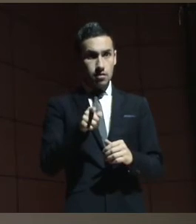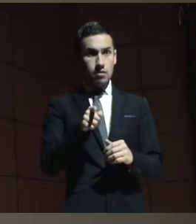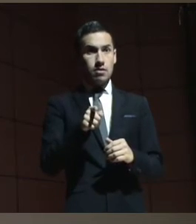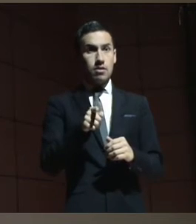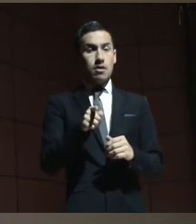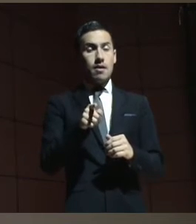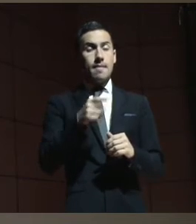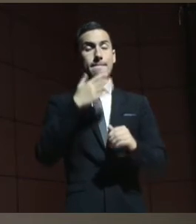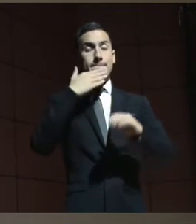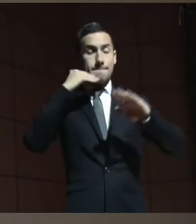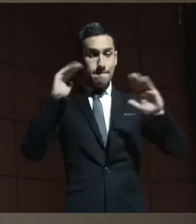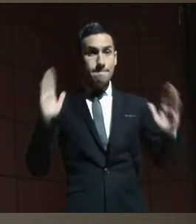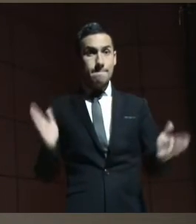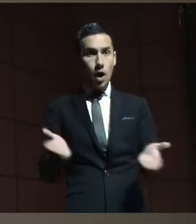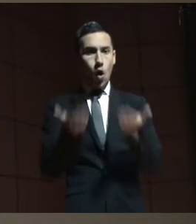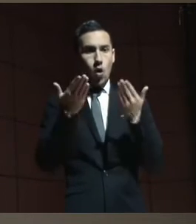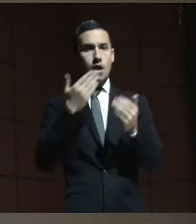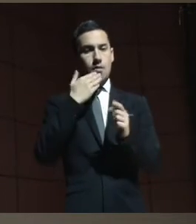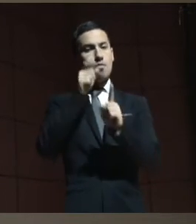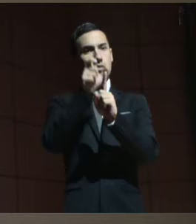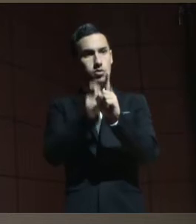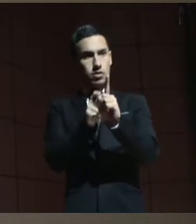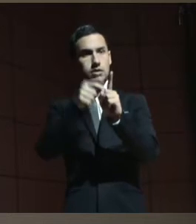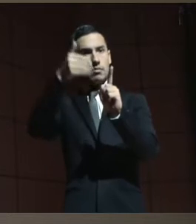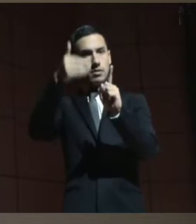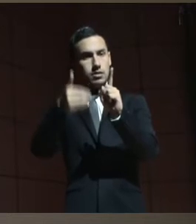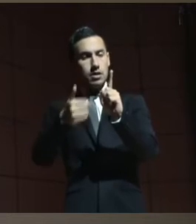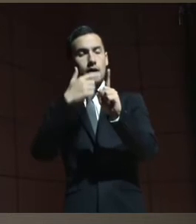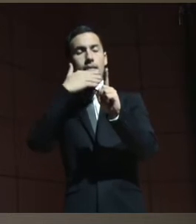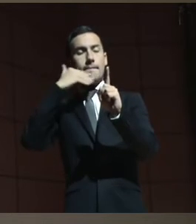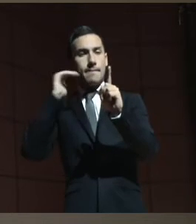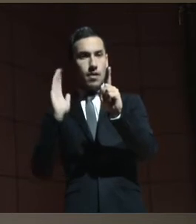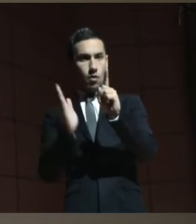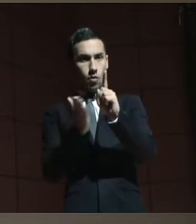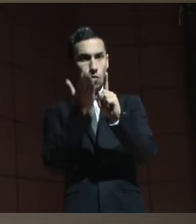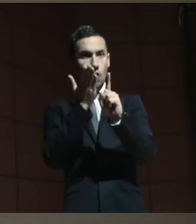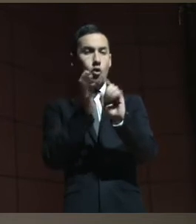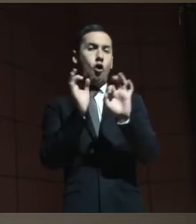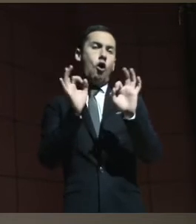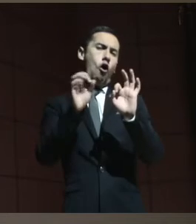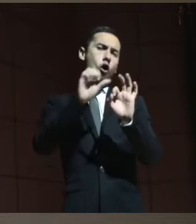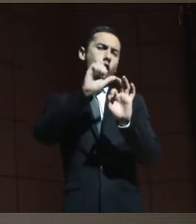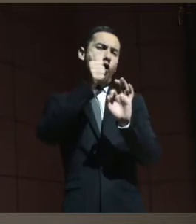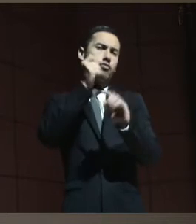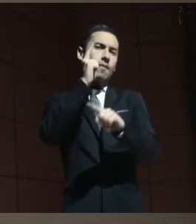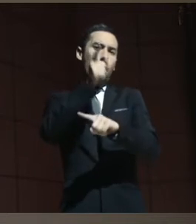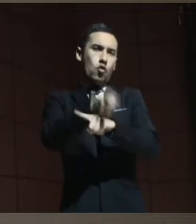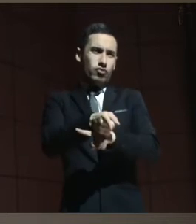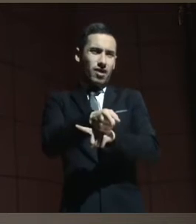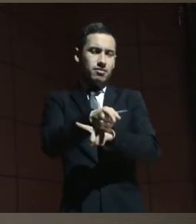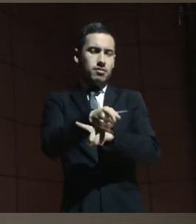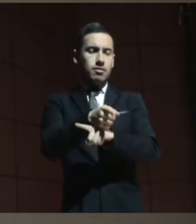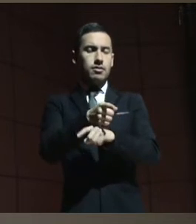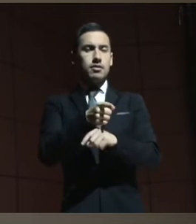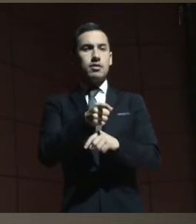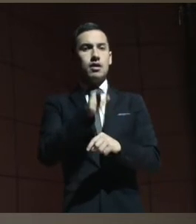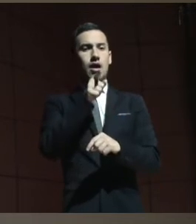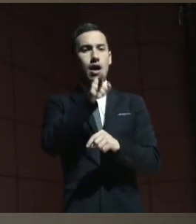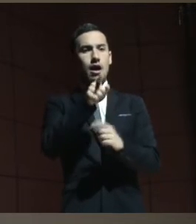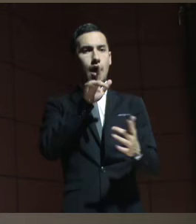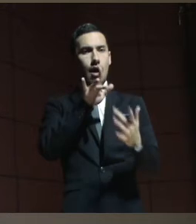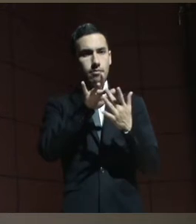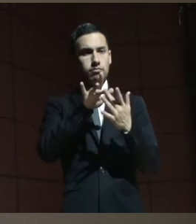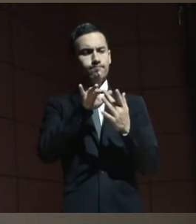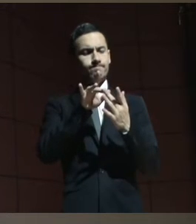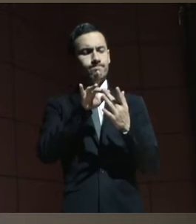una mejora para una persona con discapacidad u otra voluntad del testador, la perfecta razón.